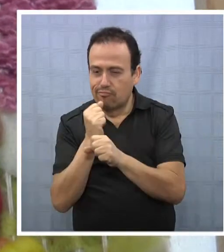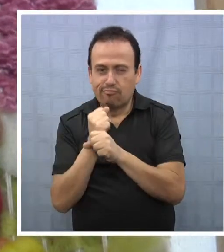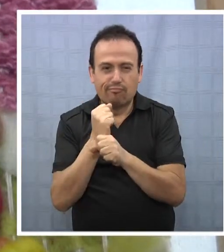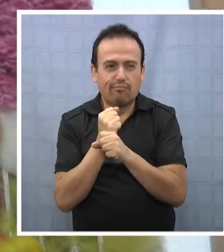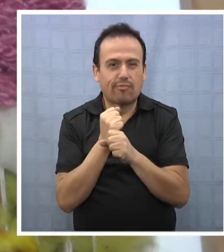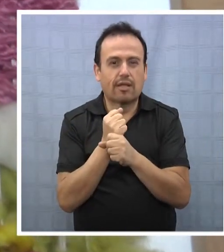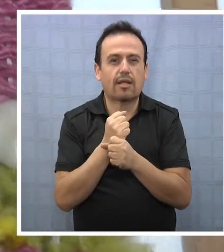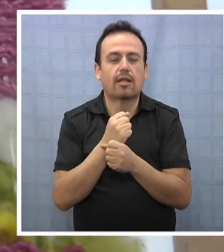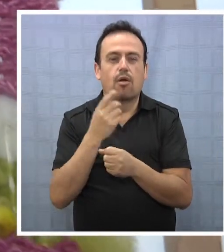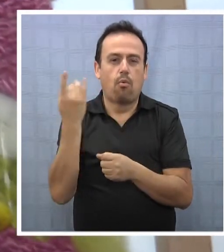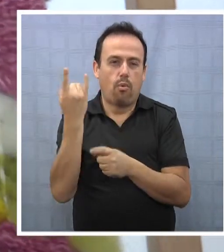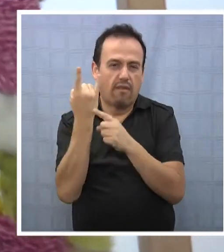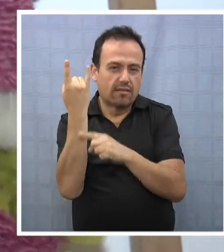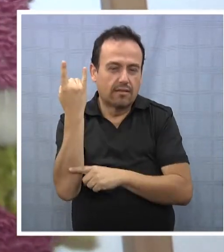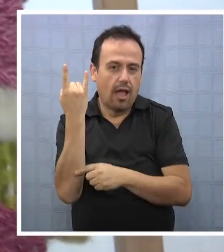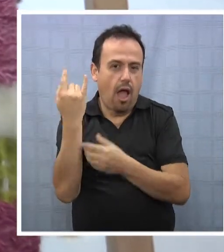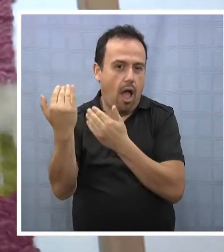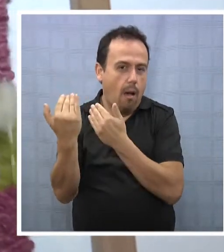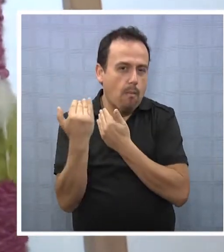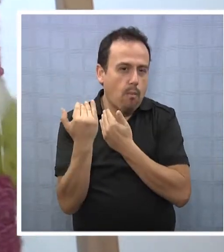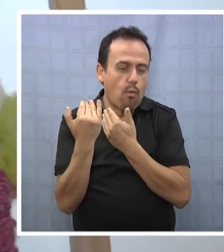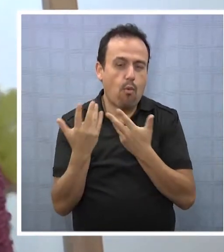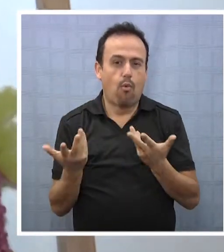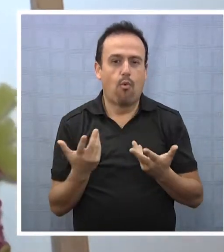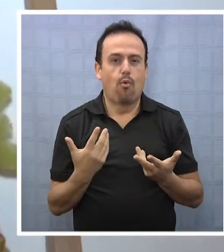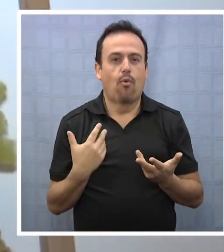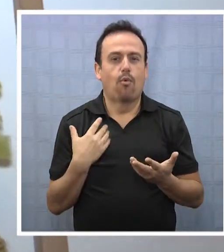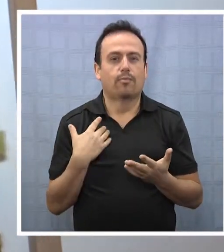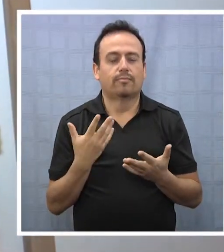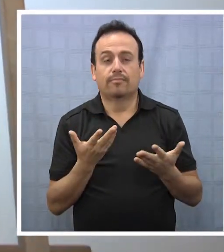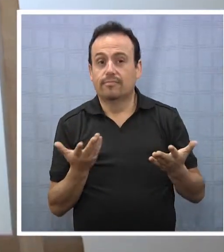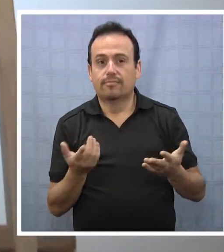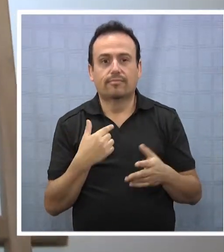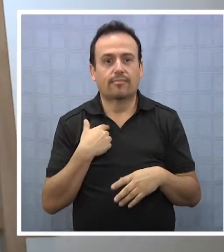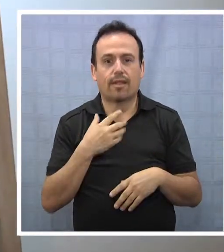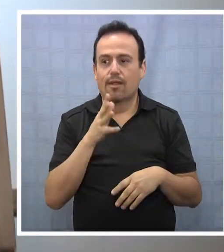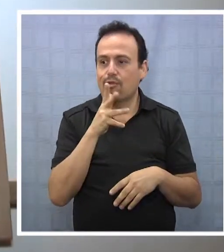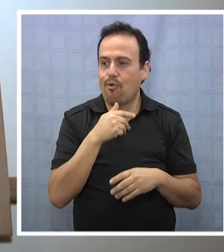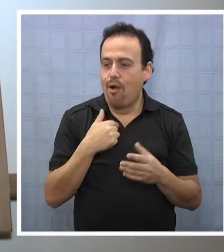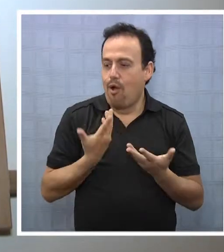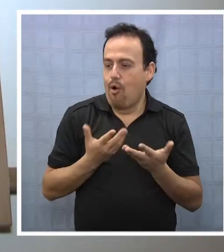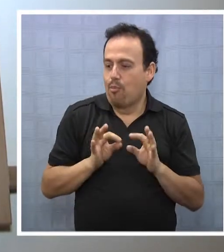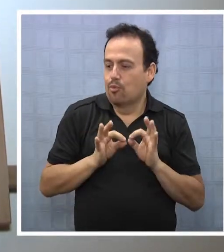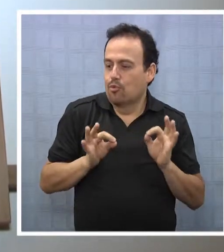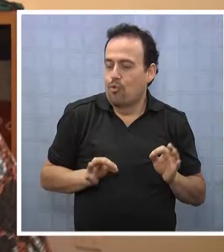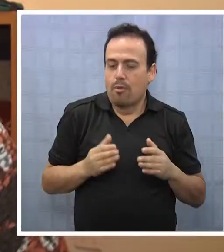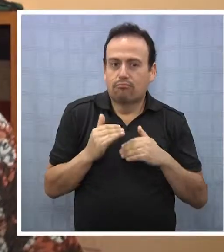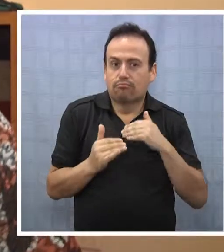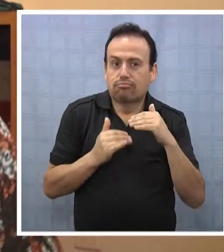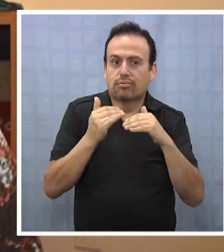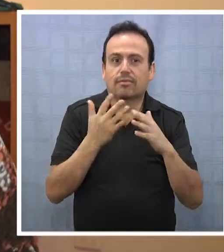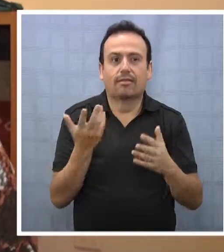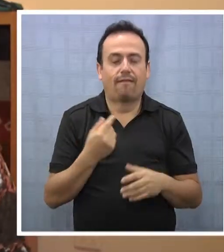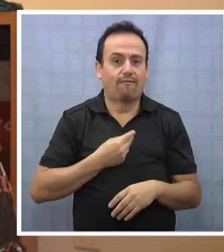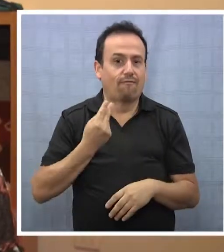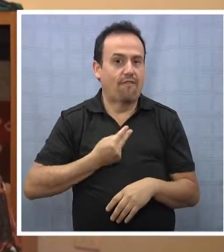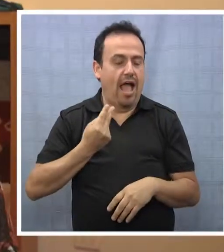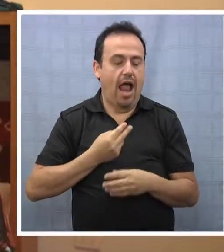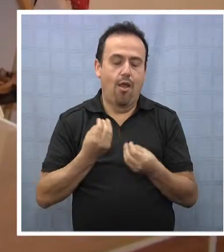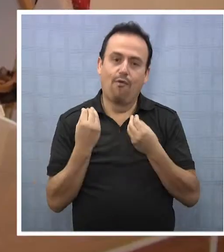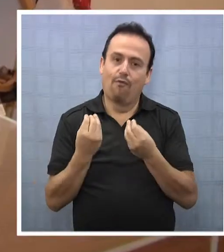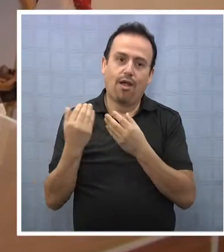institución de educación superior, a él o a ella que no tiene formación en educación superior, los valoriza